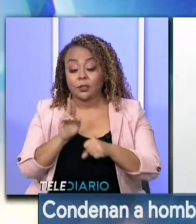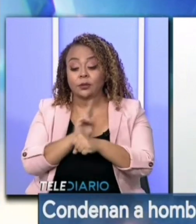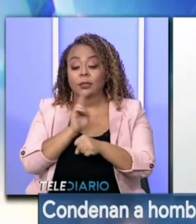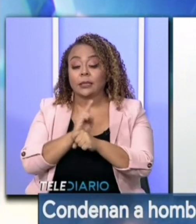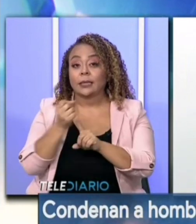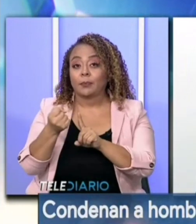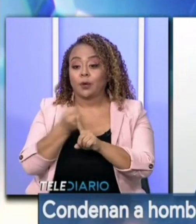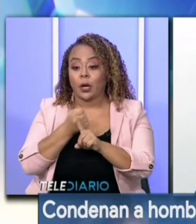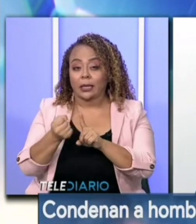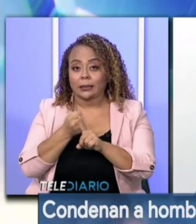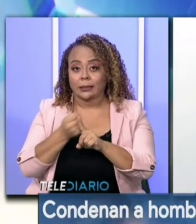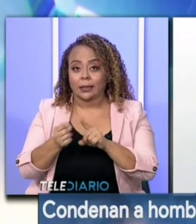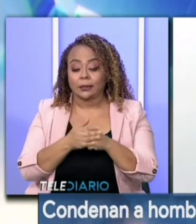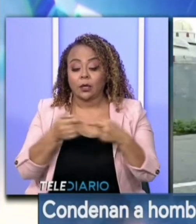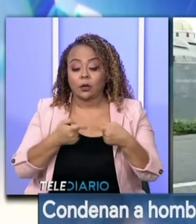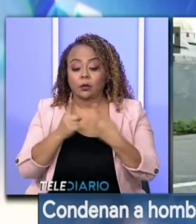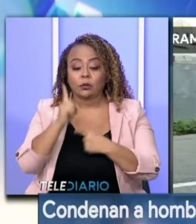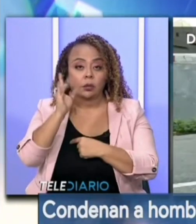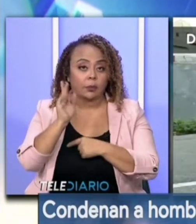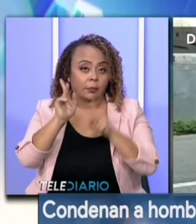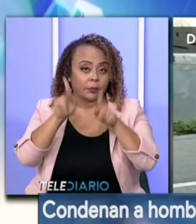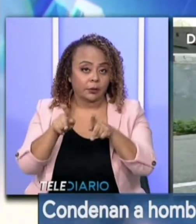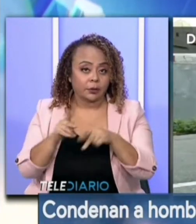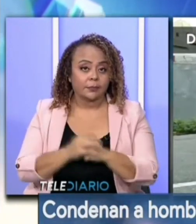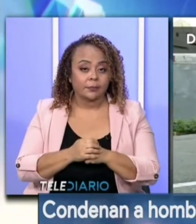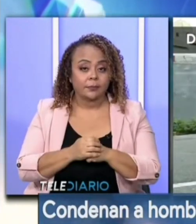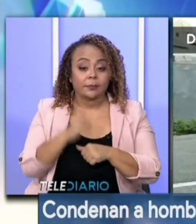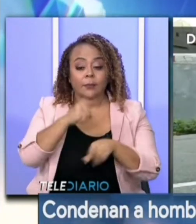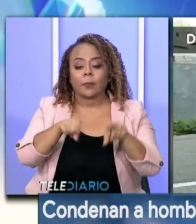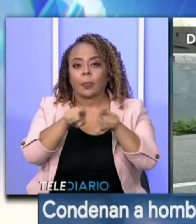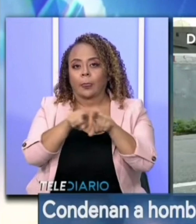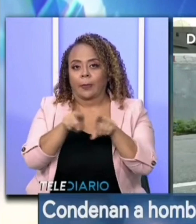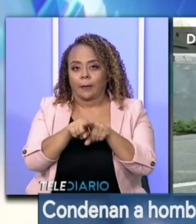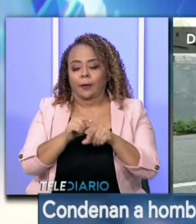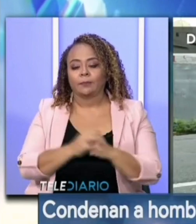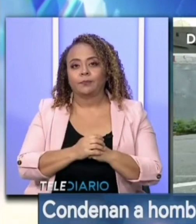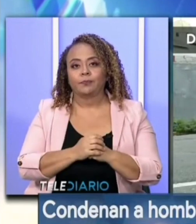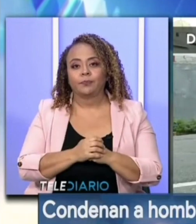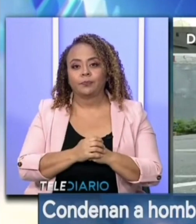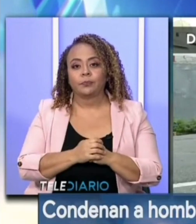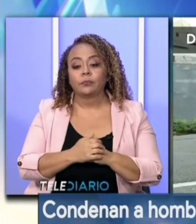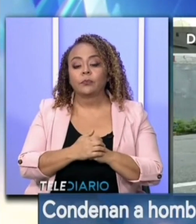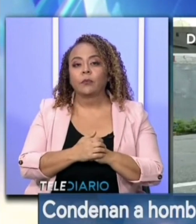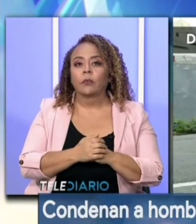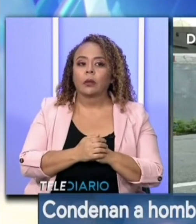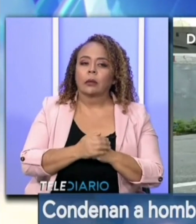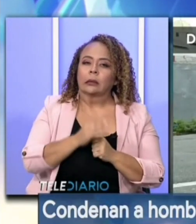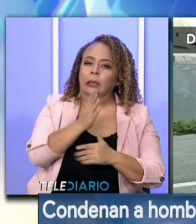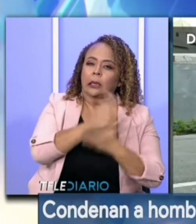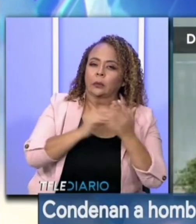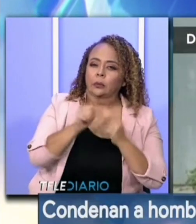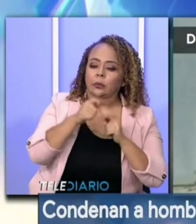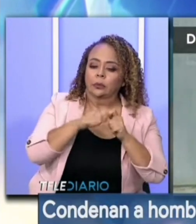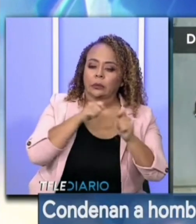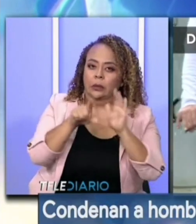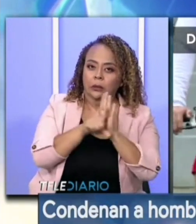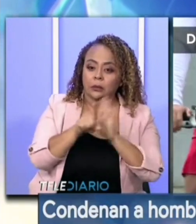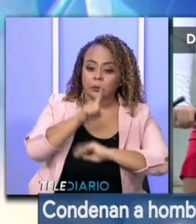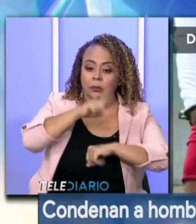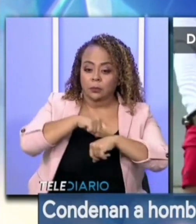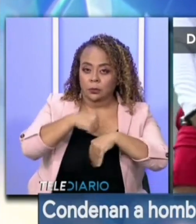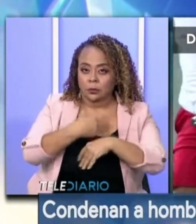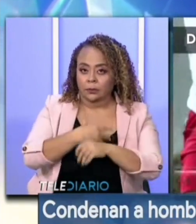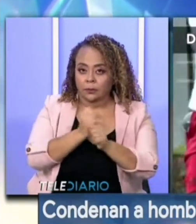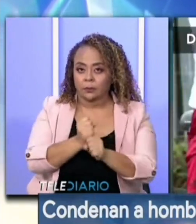utiliza violencia en contra de una persona, también concurre, hubo otro delito en el momento que se